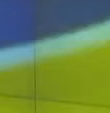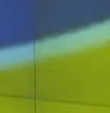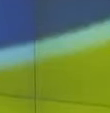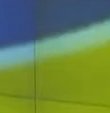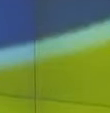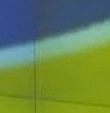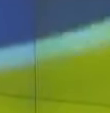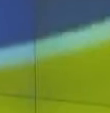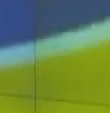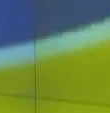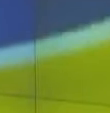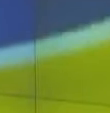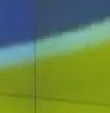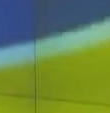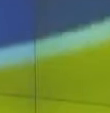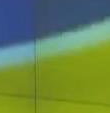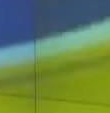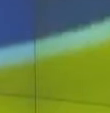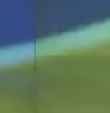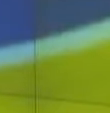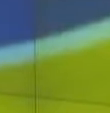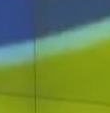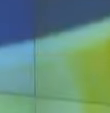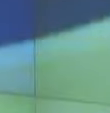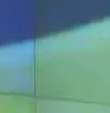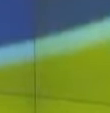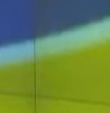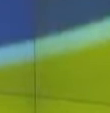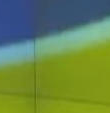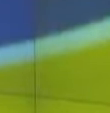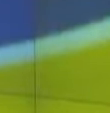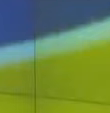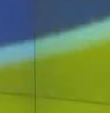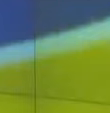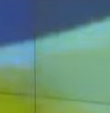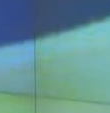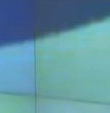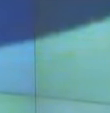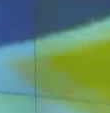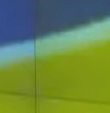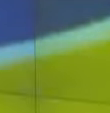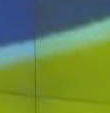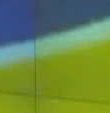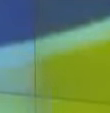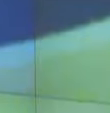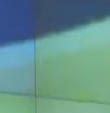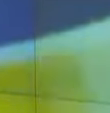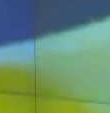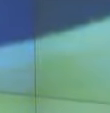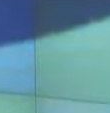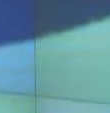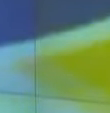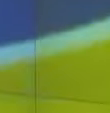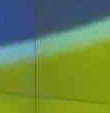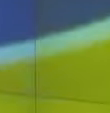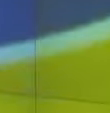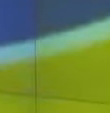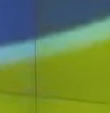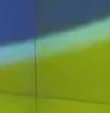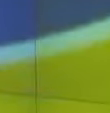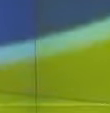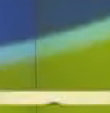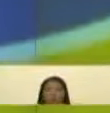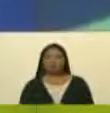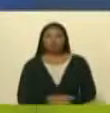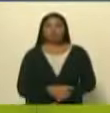lo que estaba orquestando el país. Mientras un pueblo en las calles exigía a gritos al regreso del comandante Chávez, los medios silenciaron